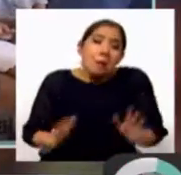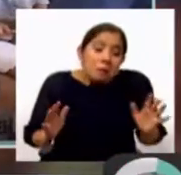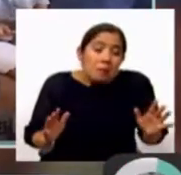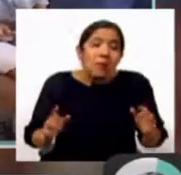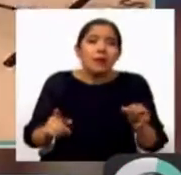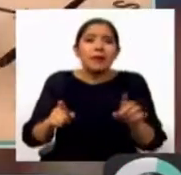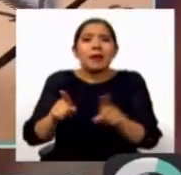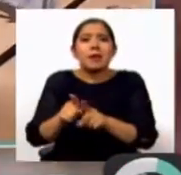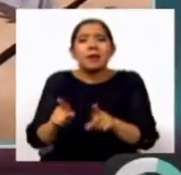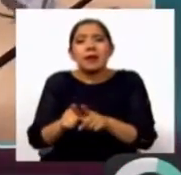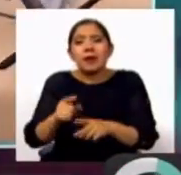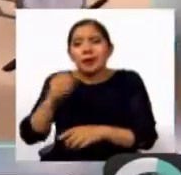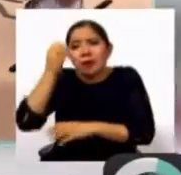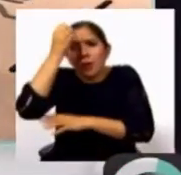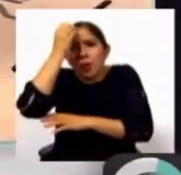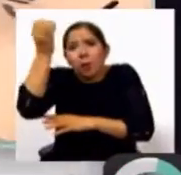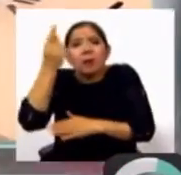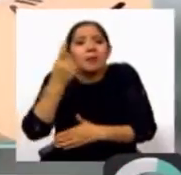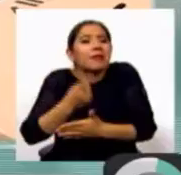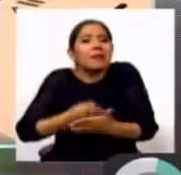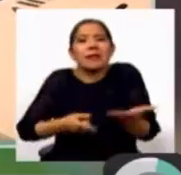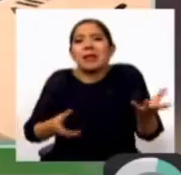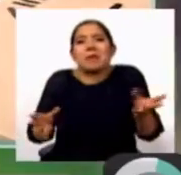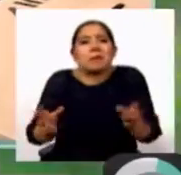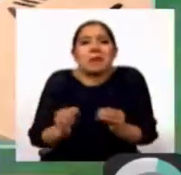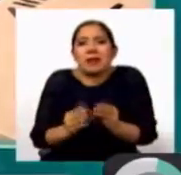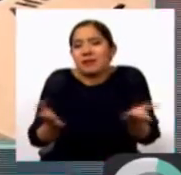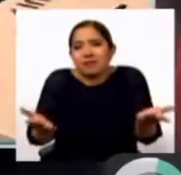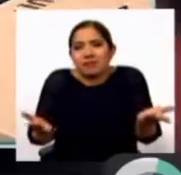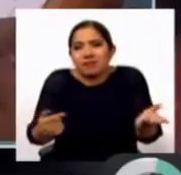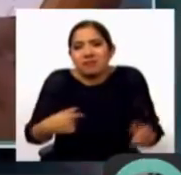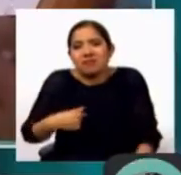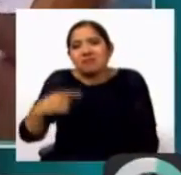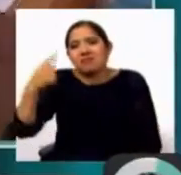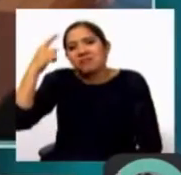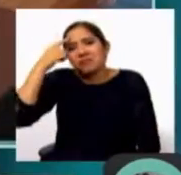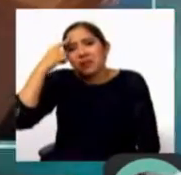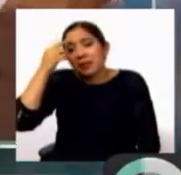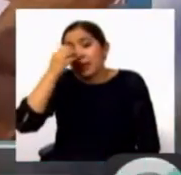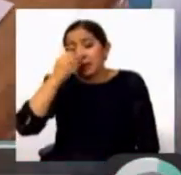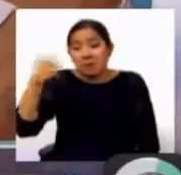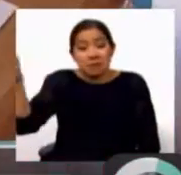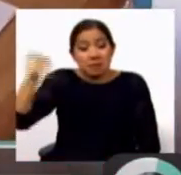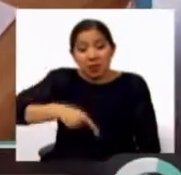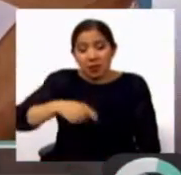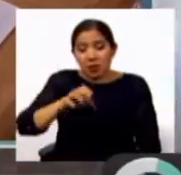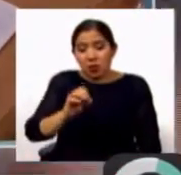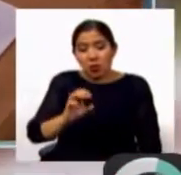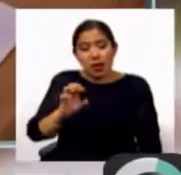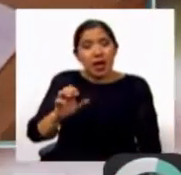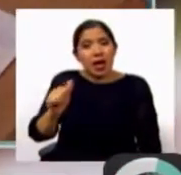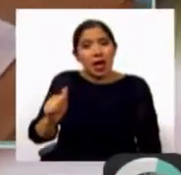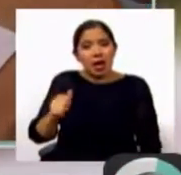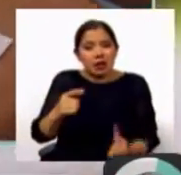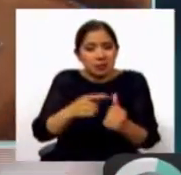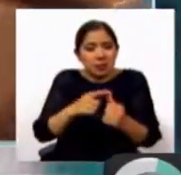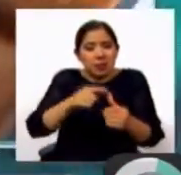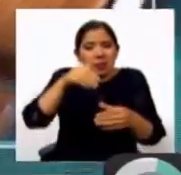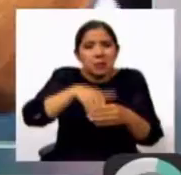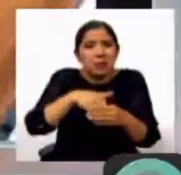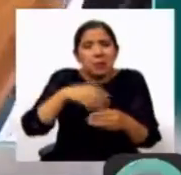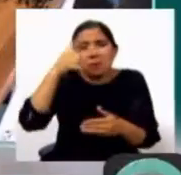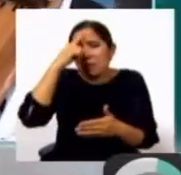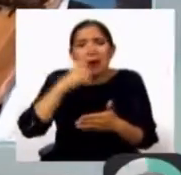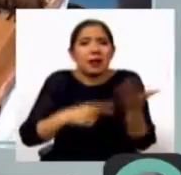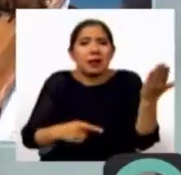de eso, ¿qué comentario se puede hacer? Es insulso que esté incluso la OEA en una elección primaria que el pueblo boliviano